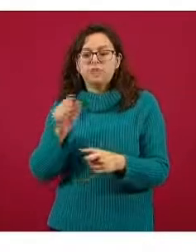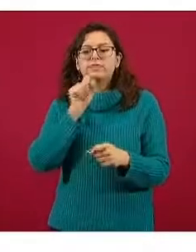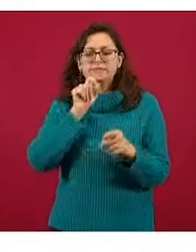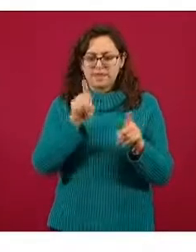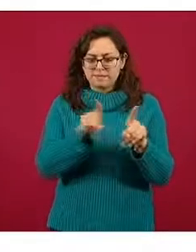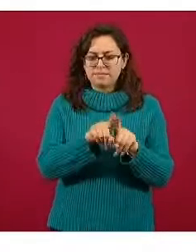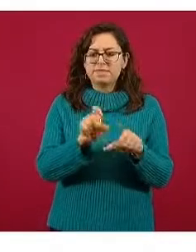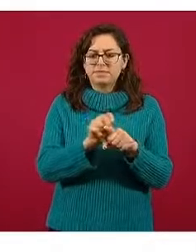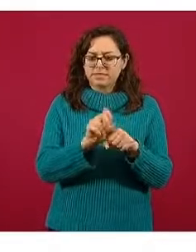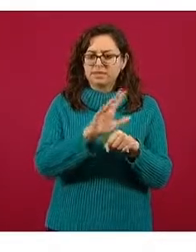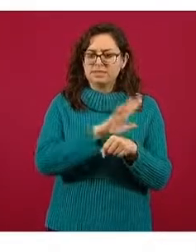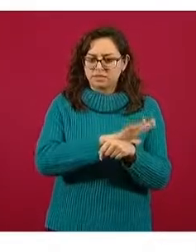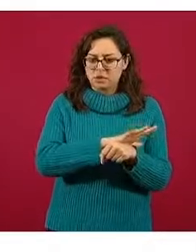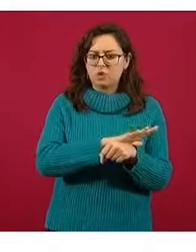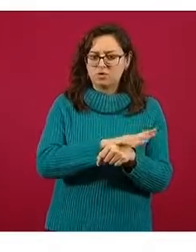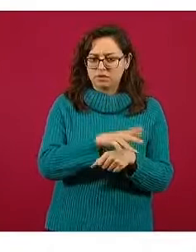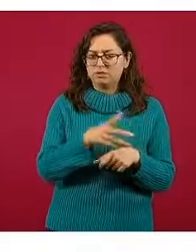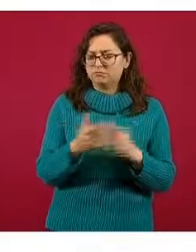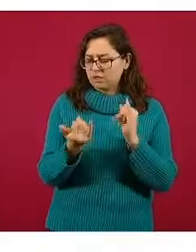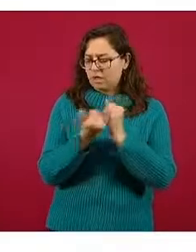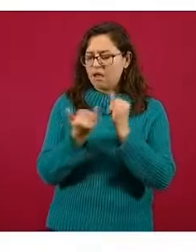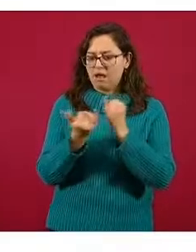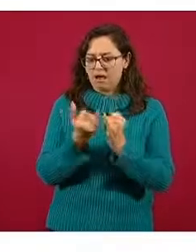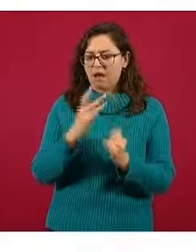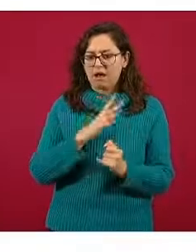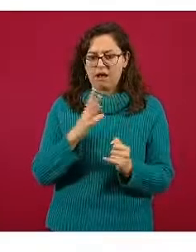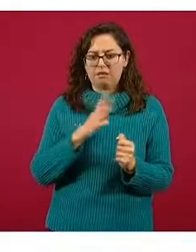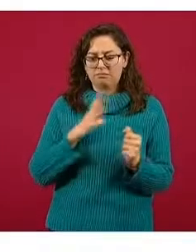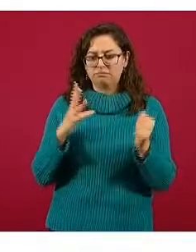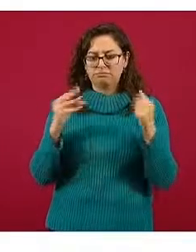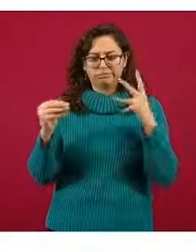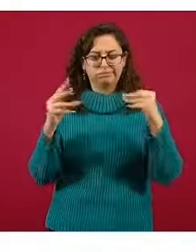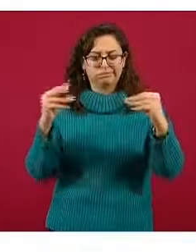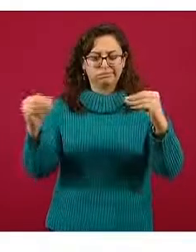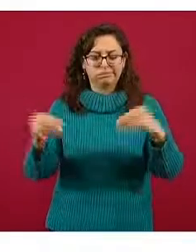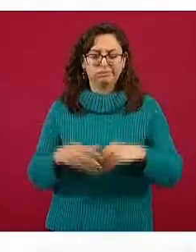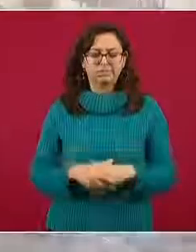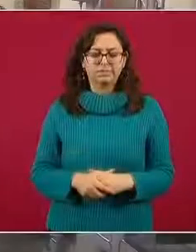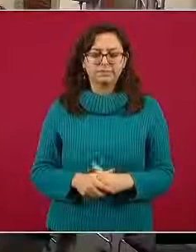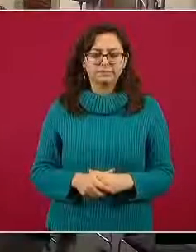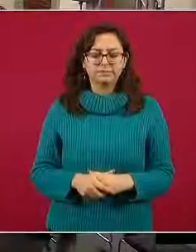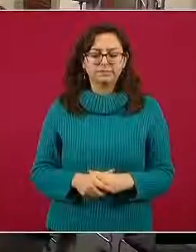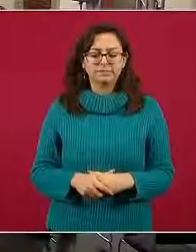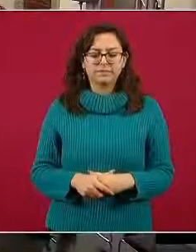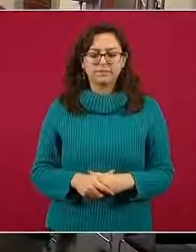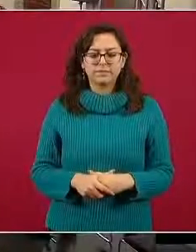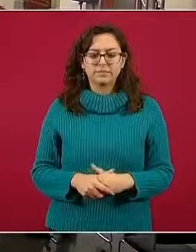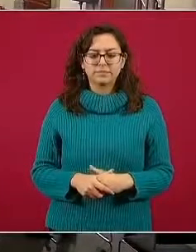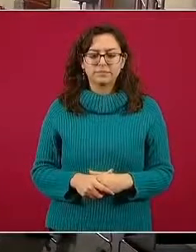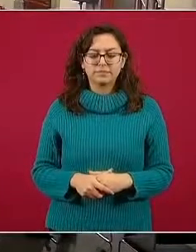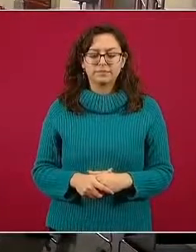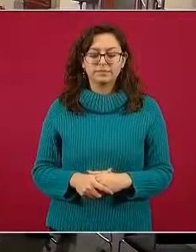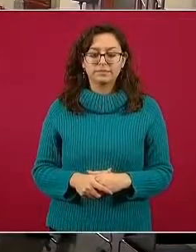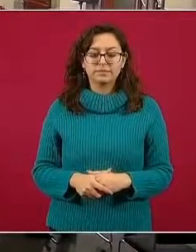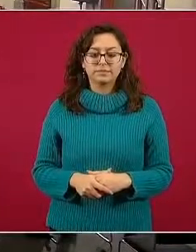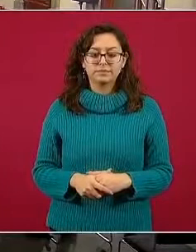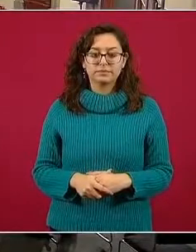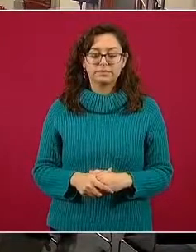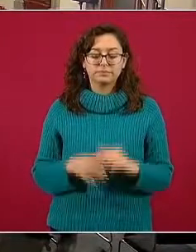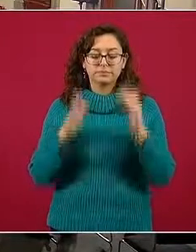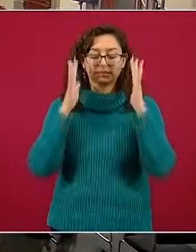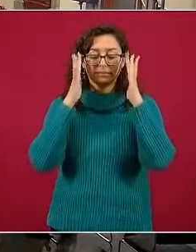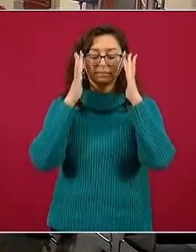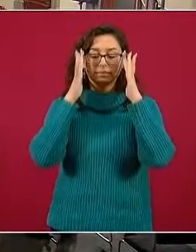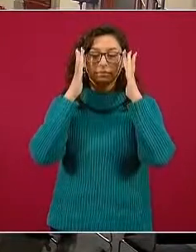ahora causante de la pandemia de COVID-19. Sobre las camas